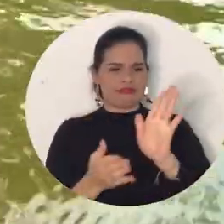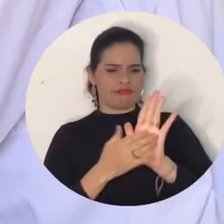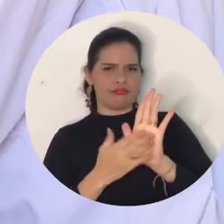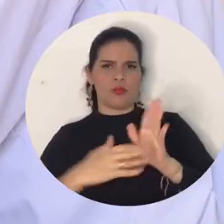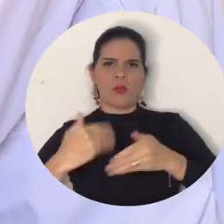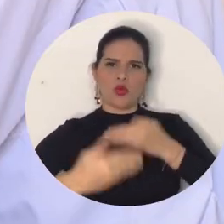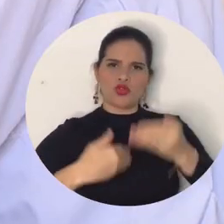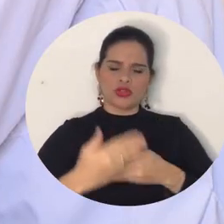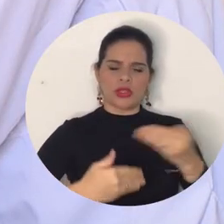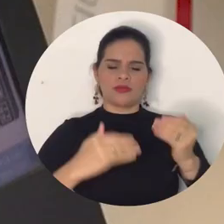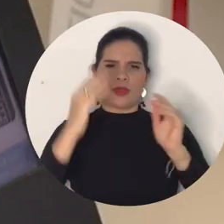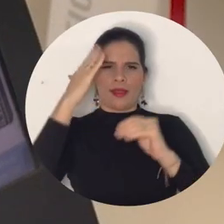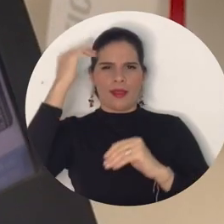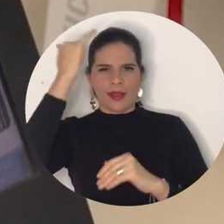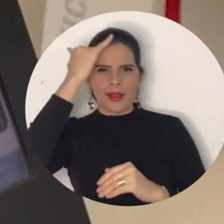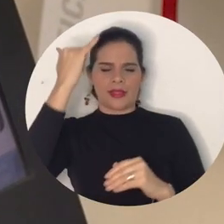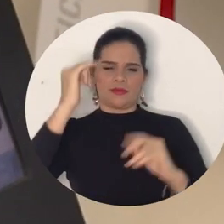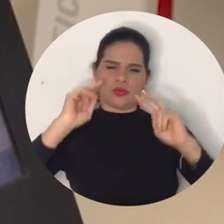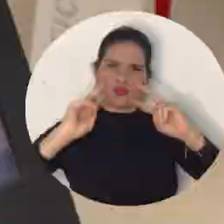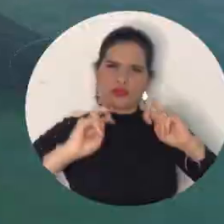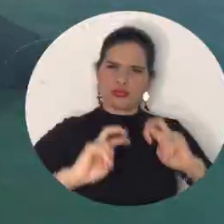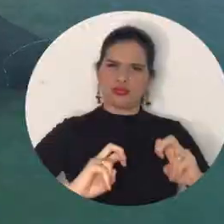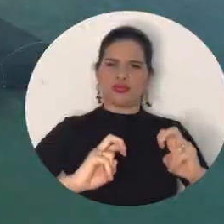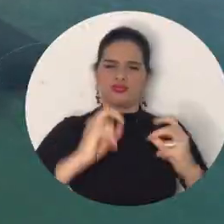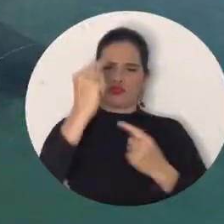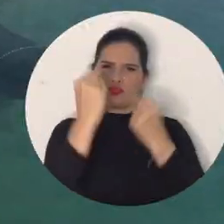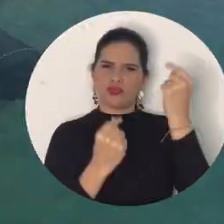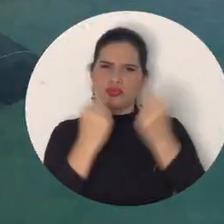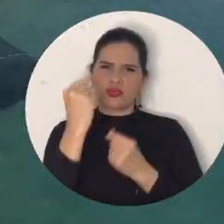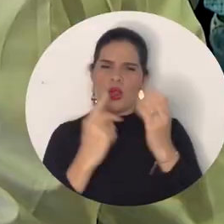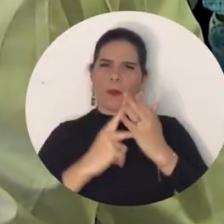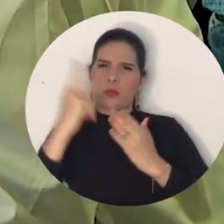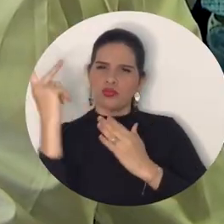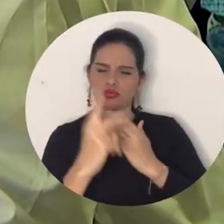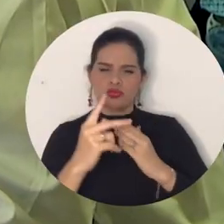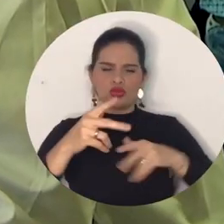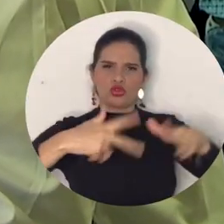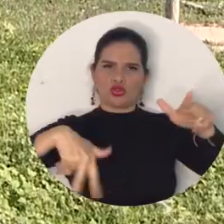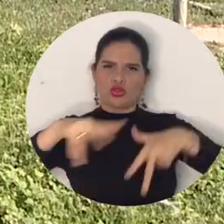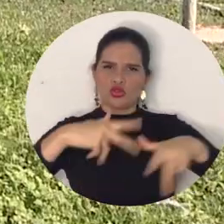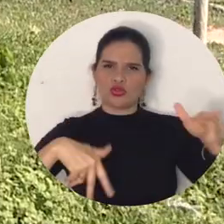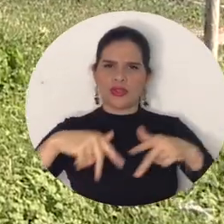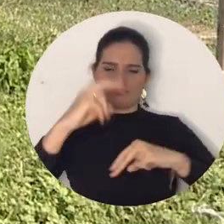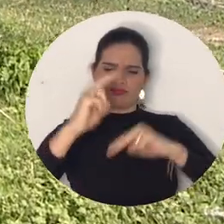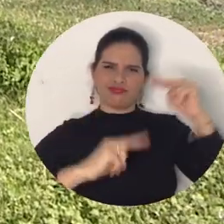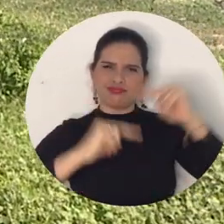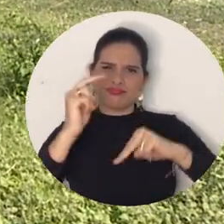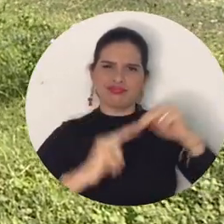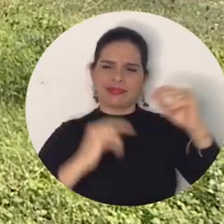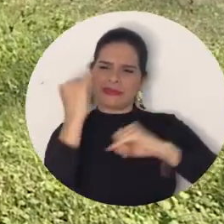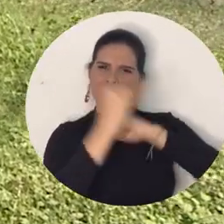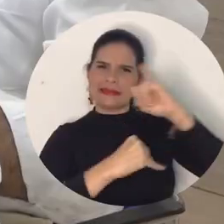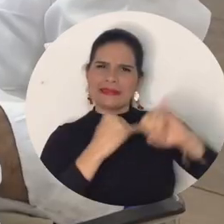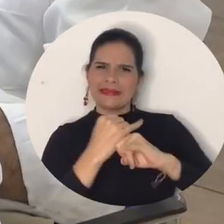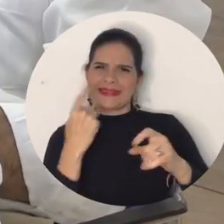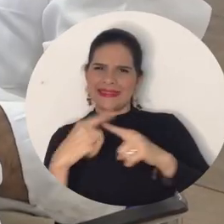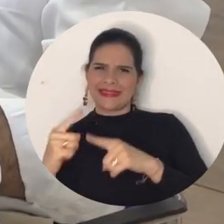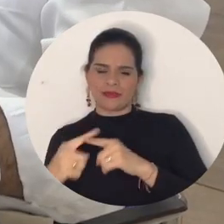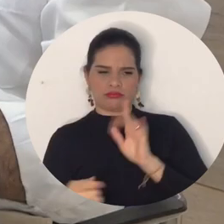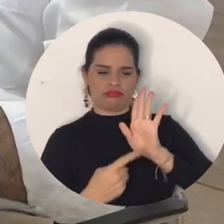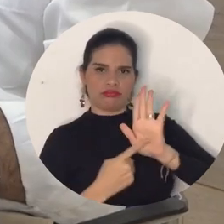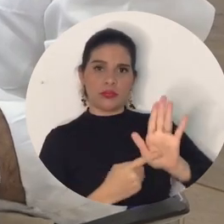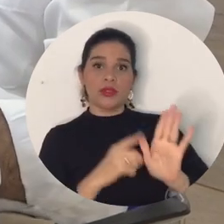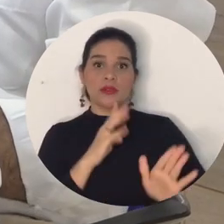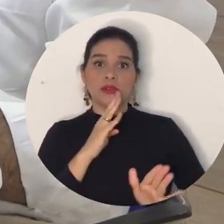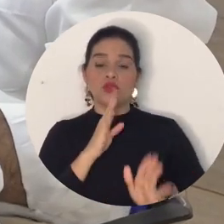detalle los procesos académicos, investigativos, financieros, de extensión y proyección social, infraestructura e internacionalización en la